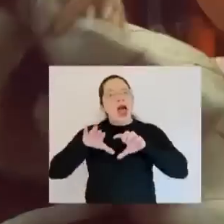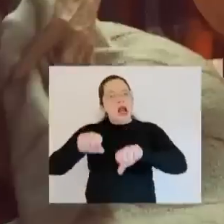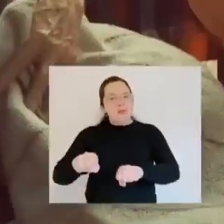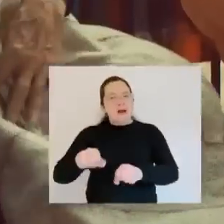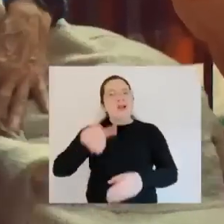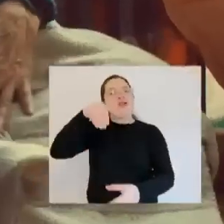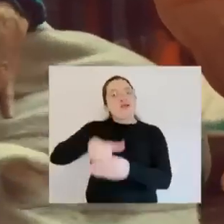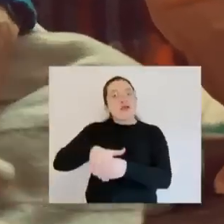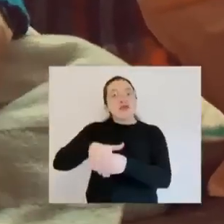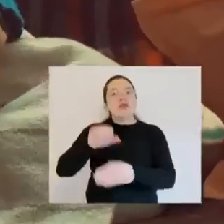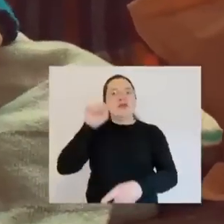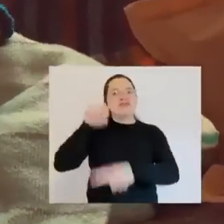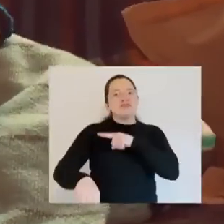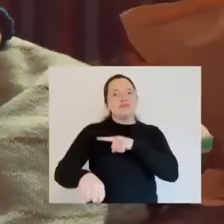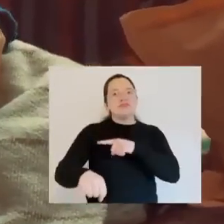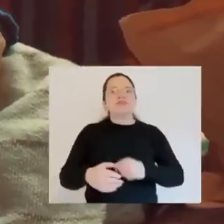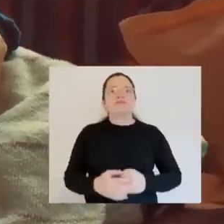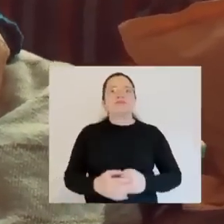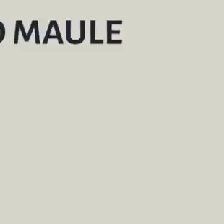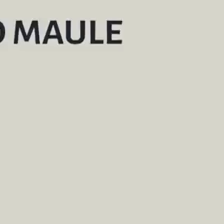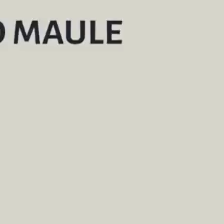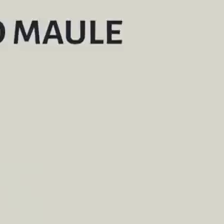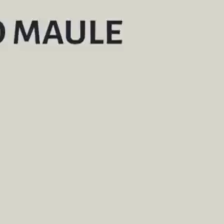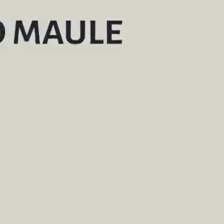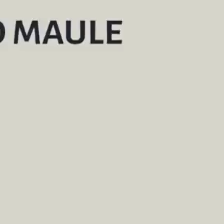Protege a los animales. Vota a prueba.